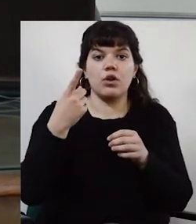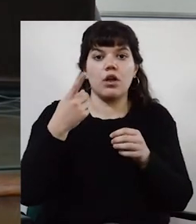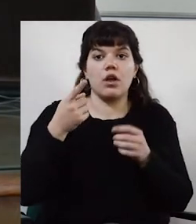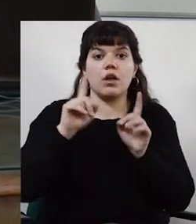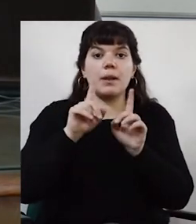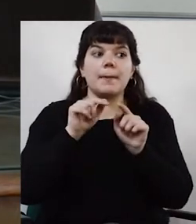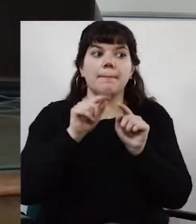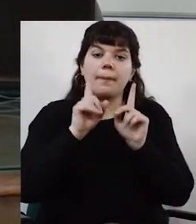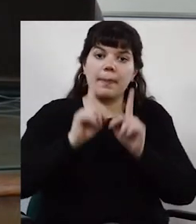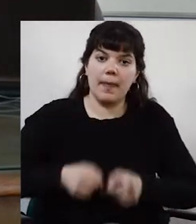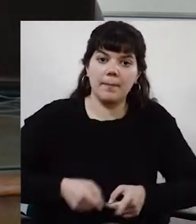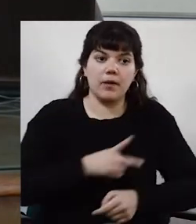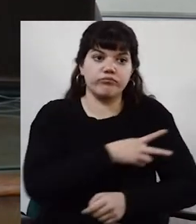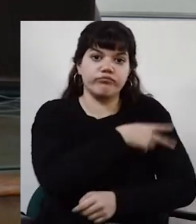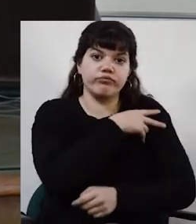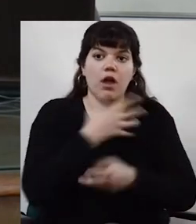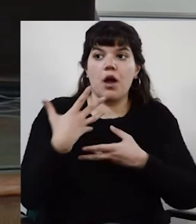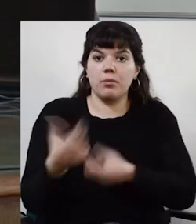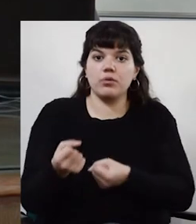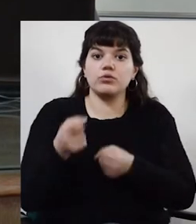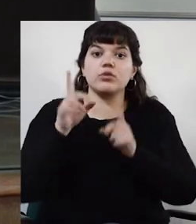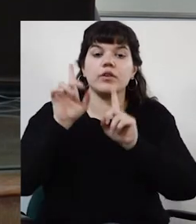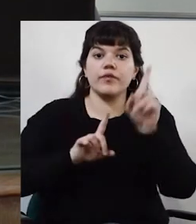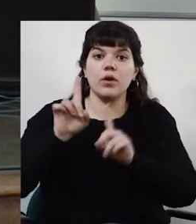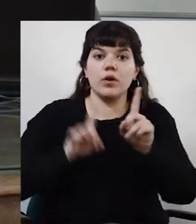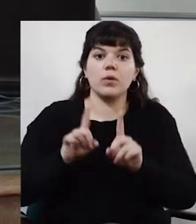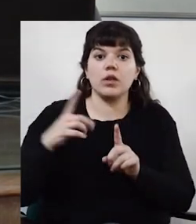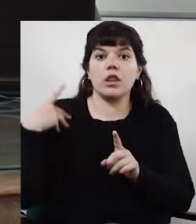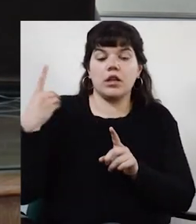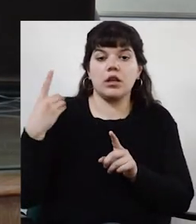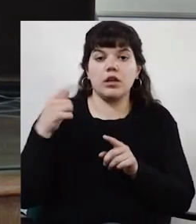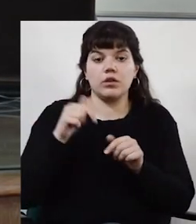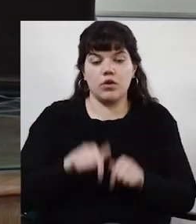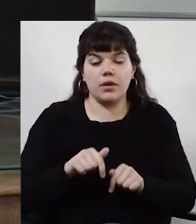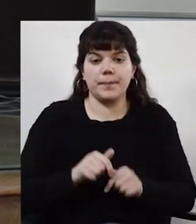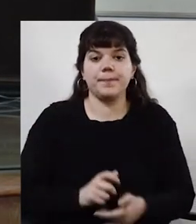delegado asesor del rector en la Asociación de Universidades Grupo Montevideo.